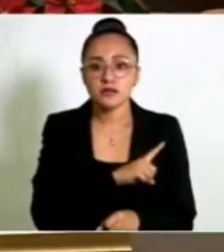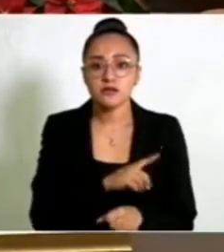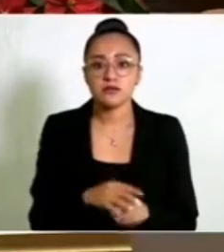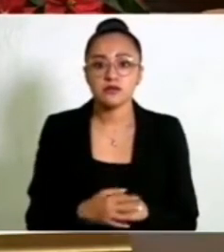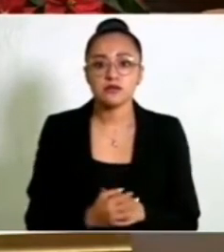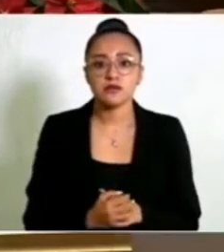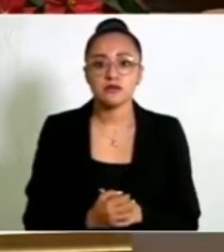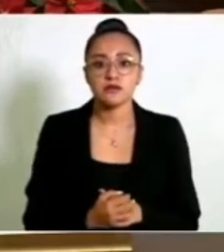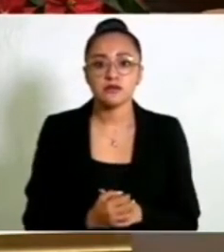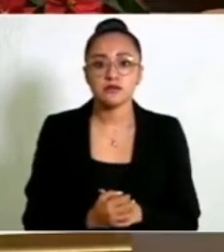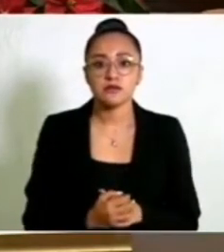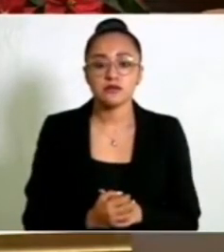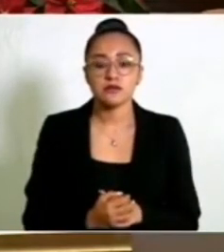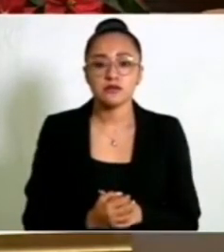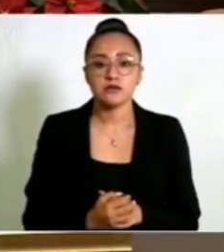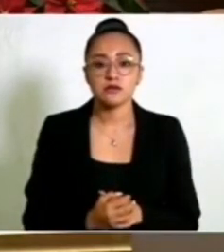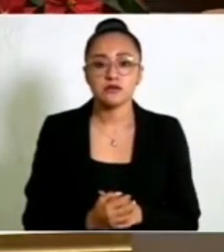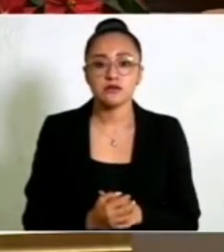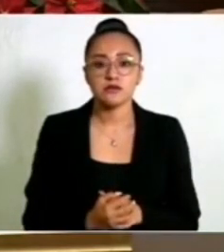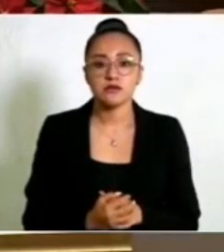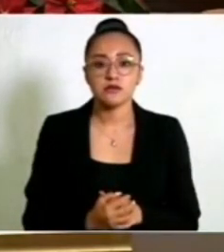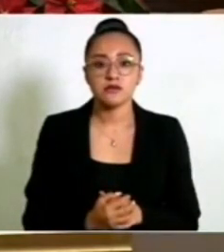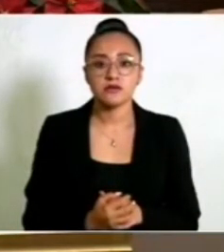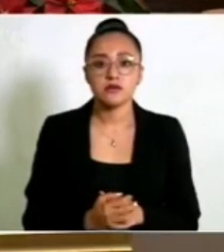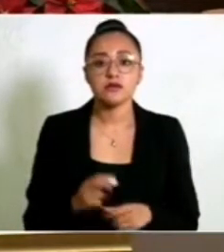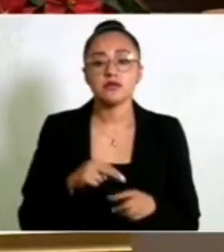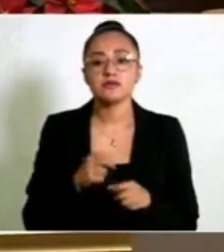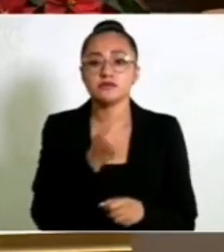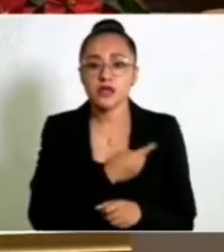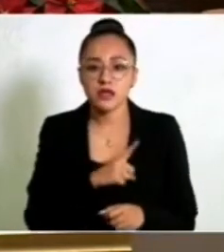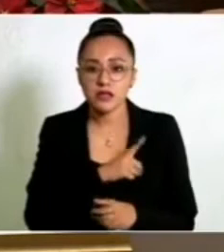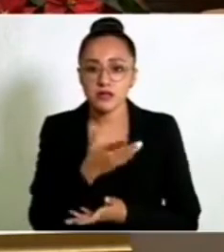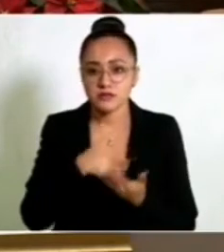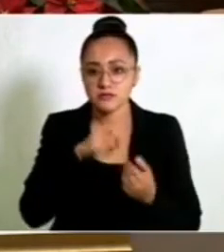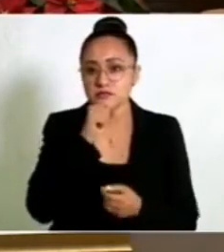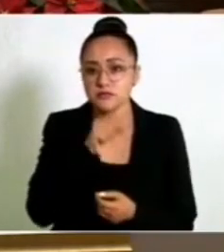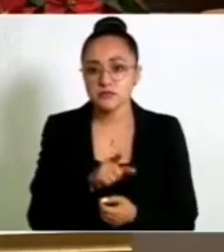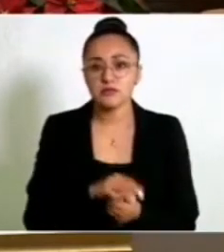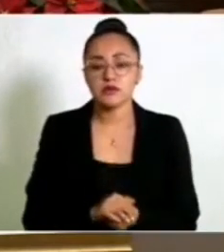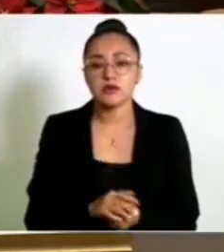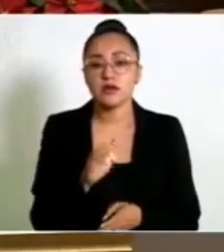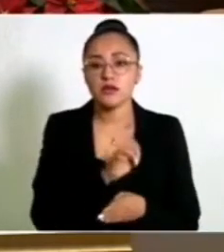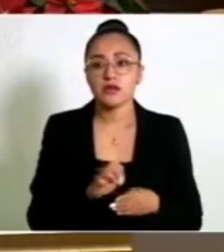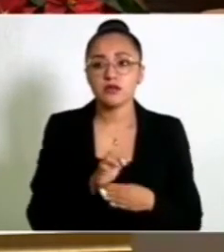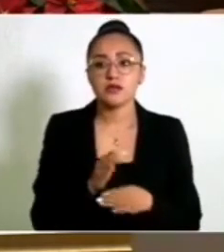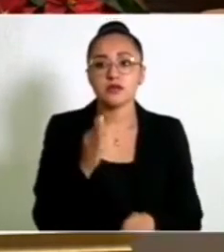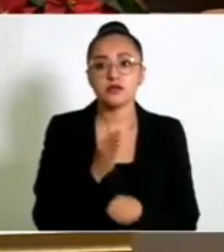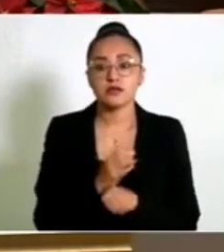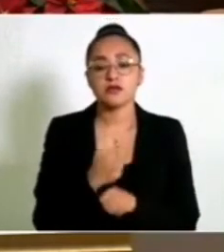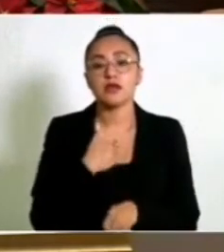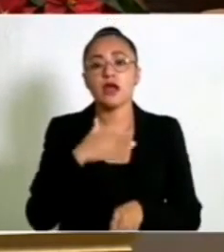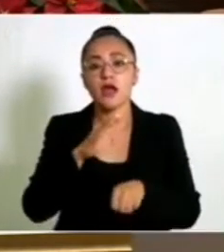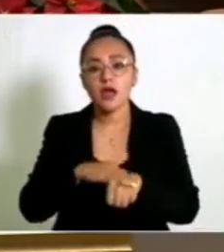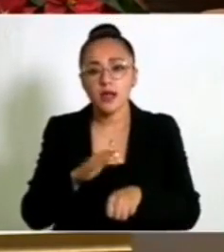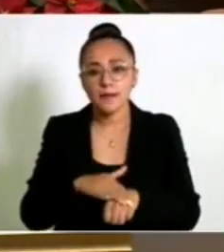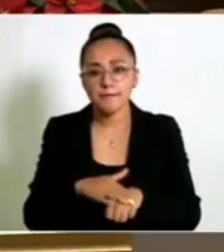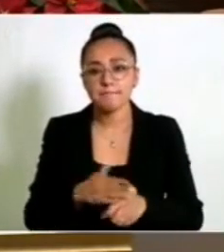de salubridad. Entonces, yo llamo a que esto,